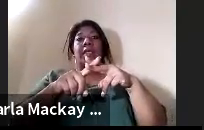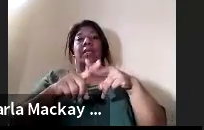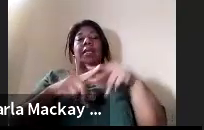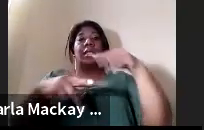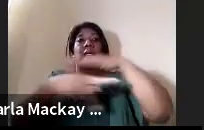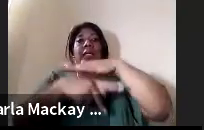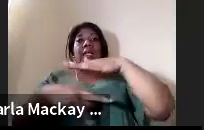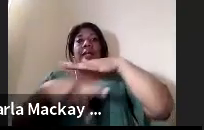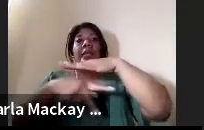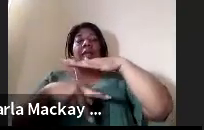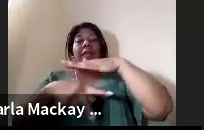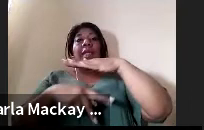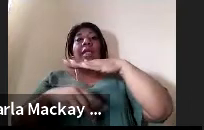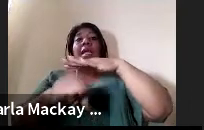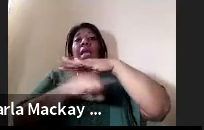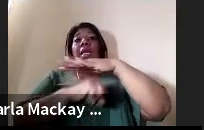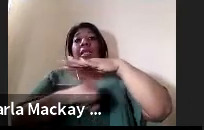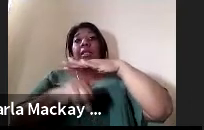hasta nivel superior,